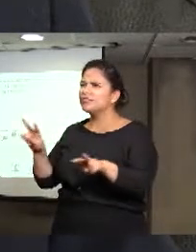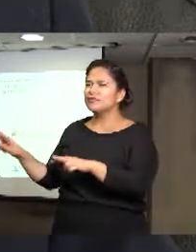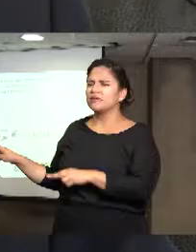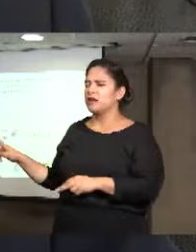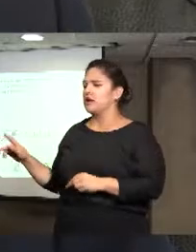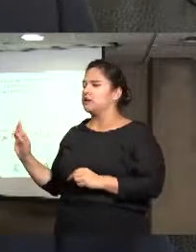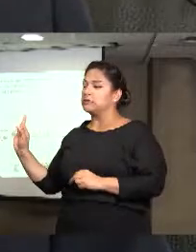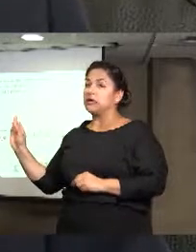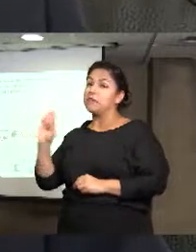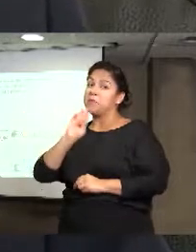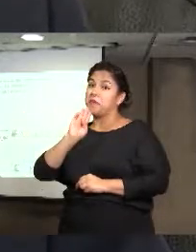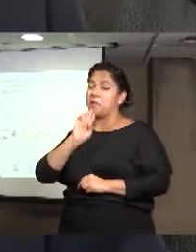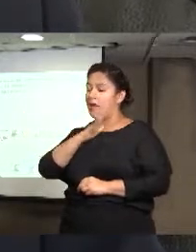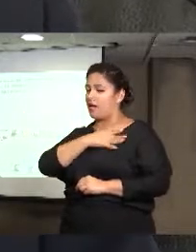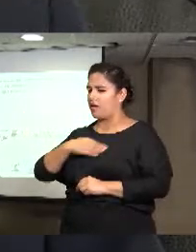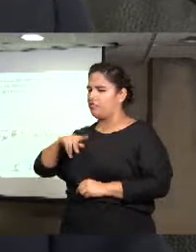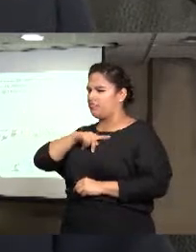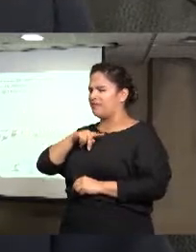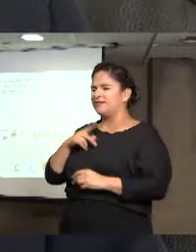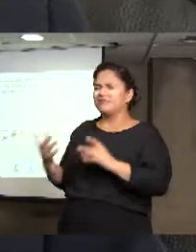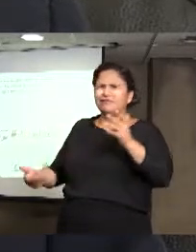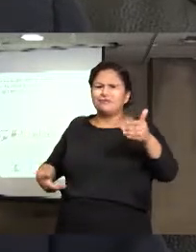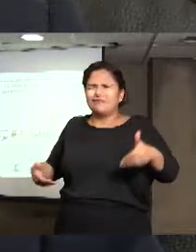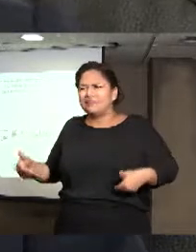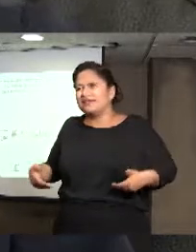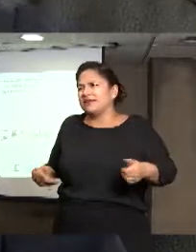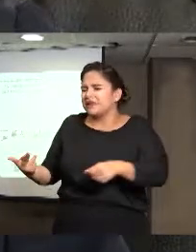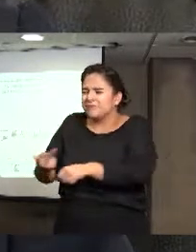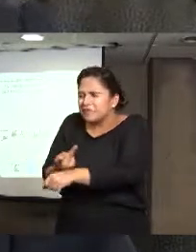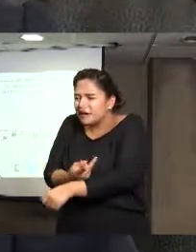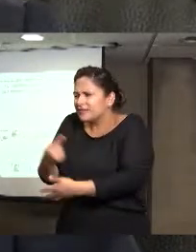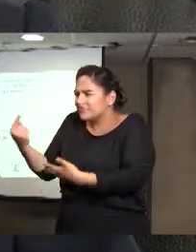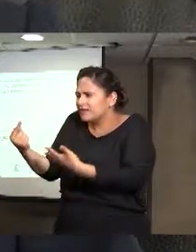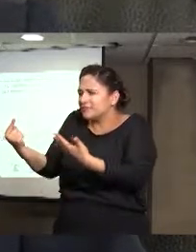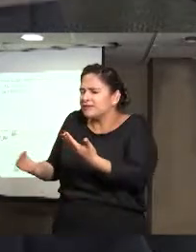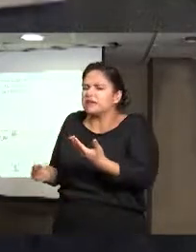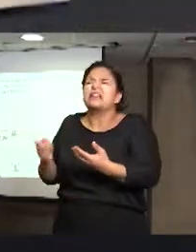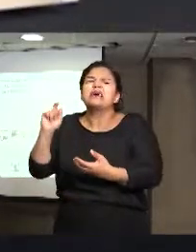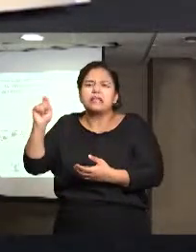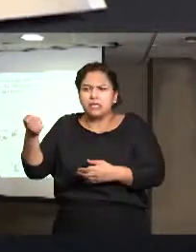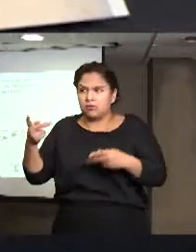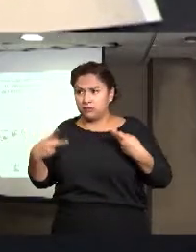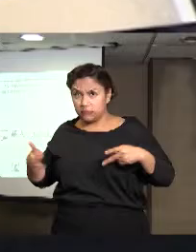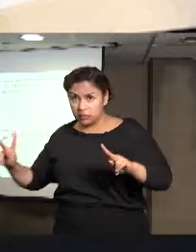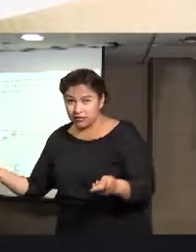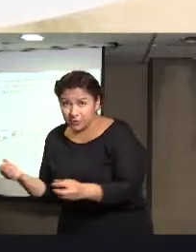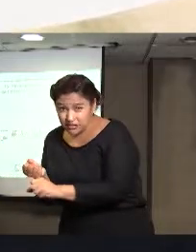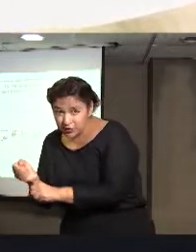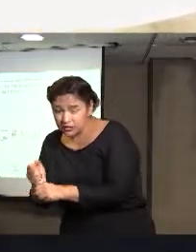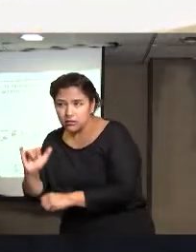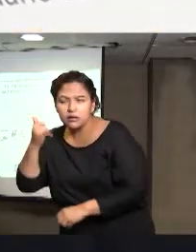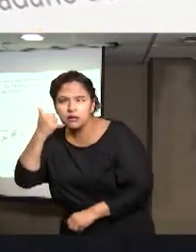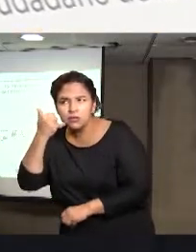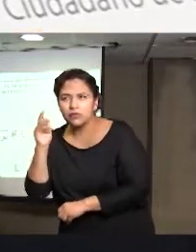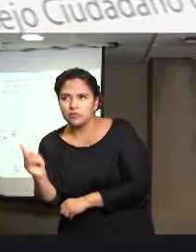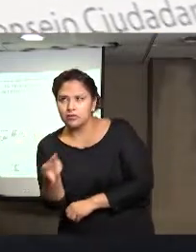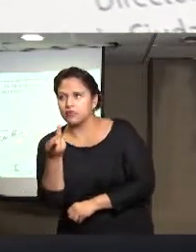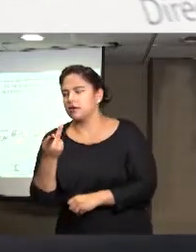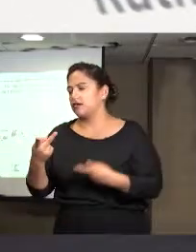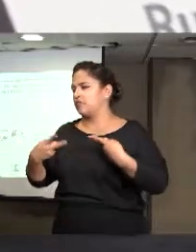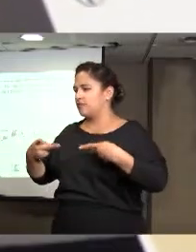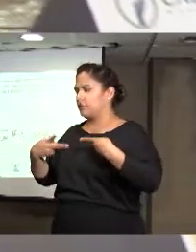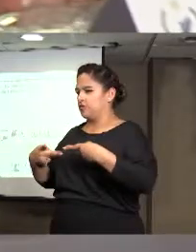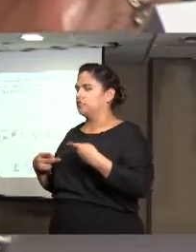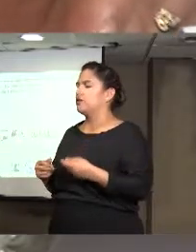sus hijos, puedan preguntarlo, y entonces saber si es o no es trata de personas. Y obviamente cuando nosotros, los asesores